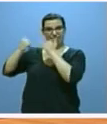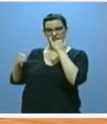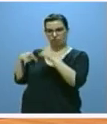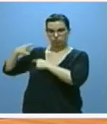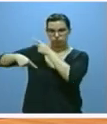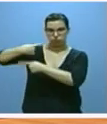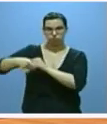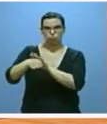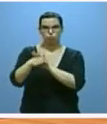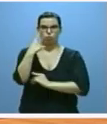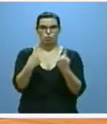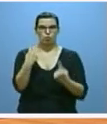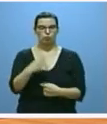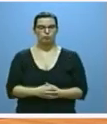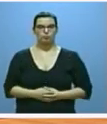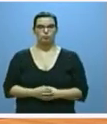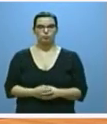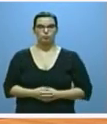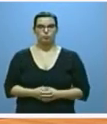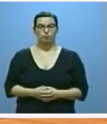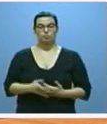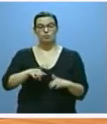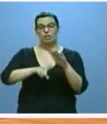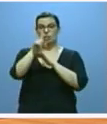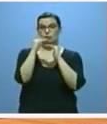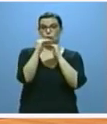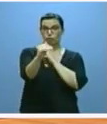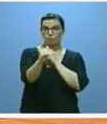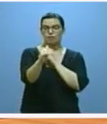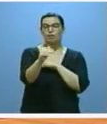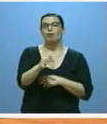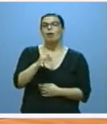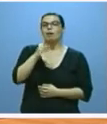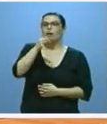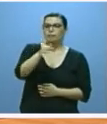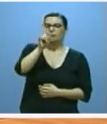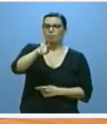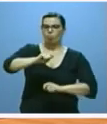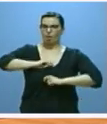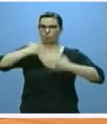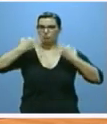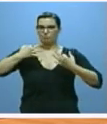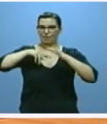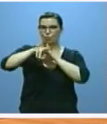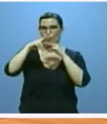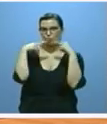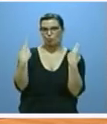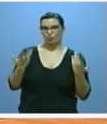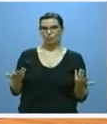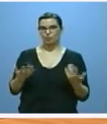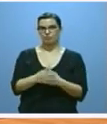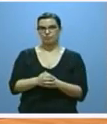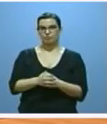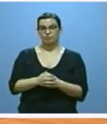que hemos vivido ese crecimiento estable es a su vez la garantía de los recursos públicos que